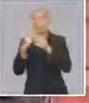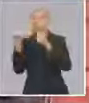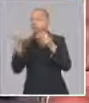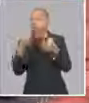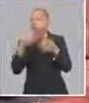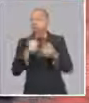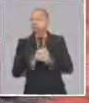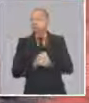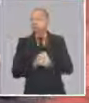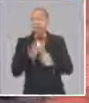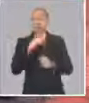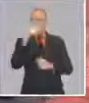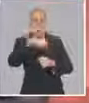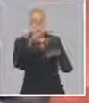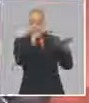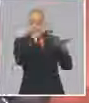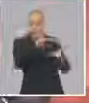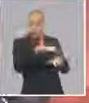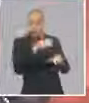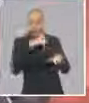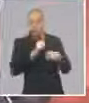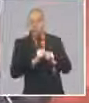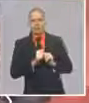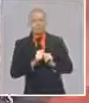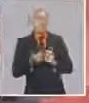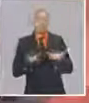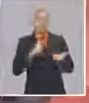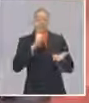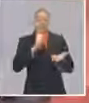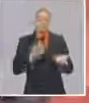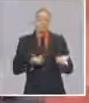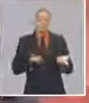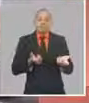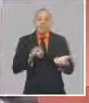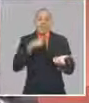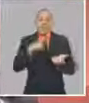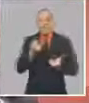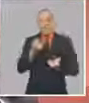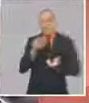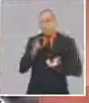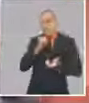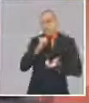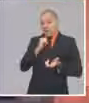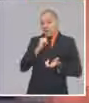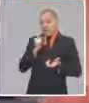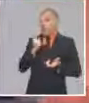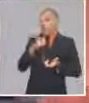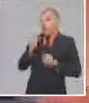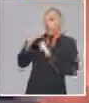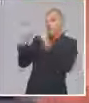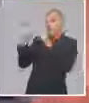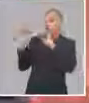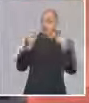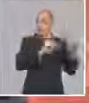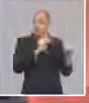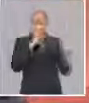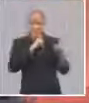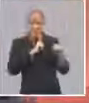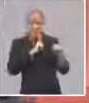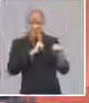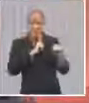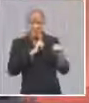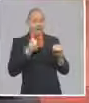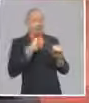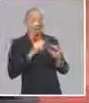Tienes mercados desabastecidos, ¿qué viene primero, el huevo o la gallina? O sea, si no entra la divisa no puedes abastecer los mercados. Y si no abastece los mercados no las captas.